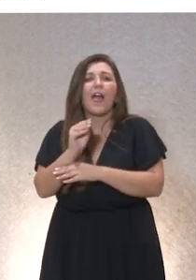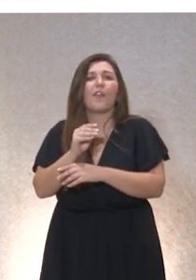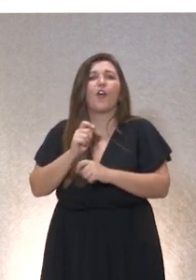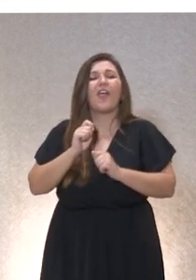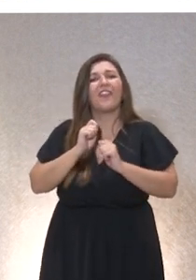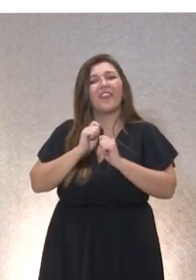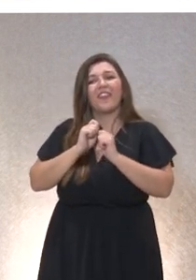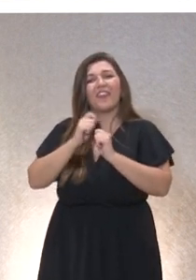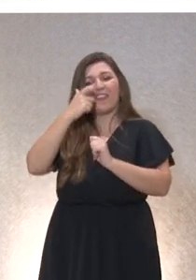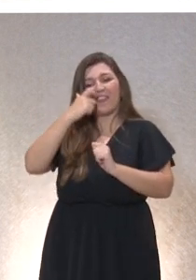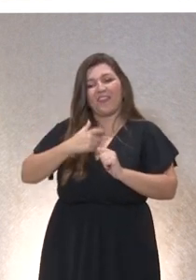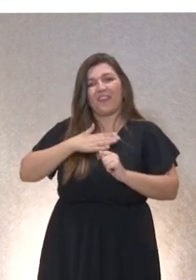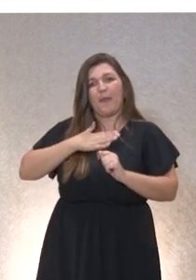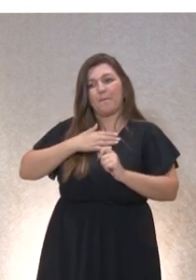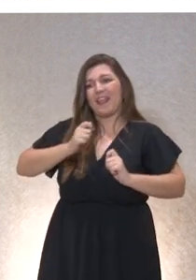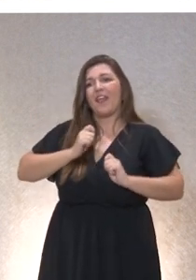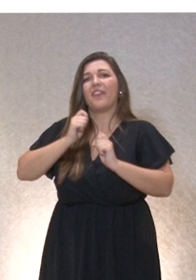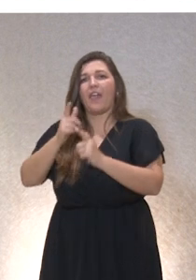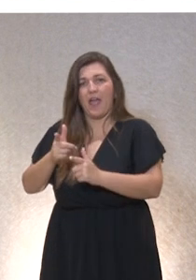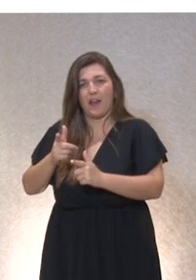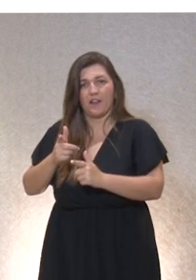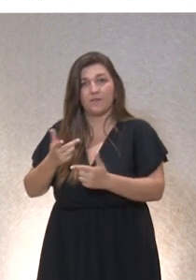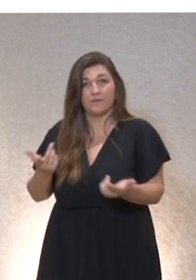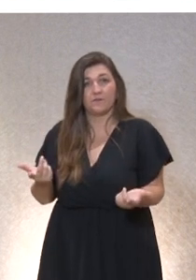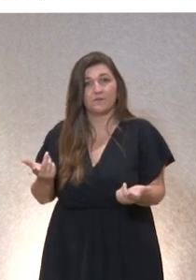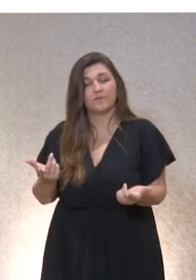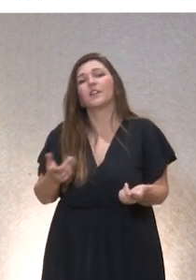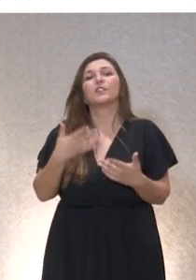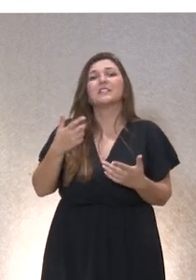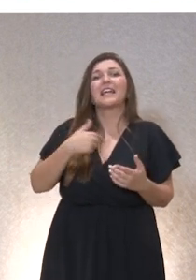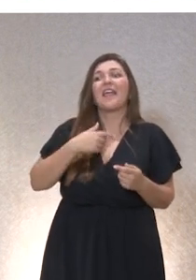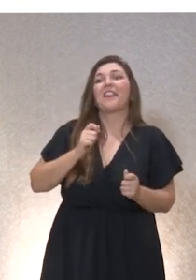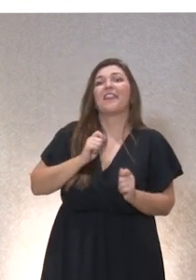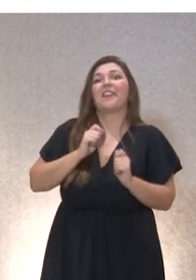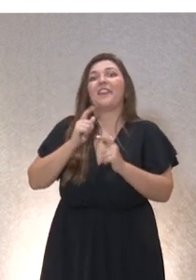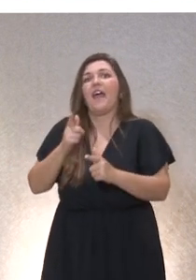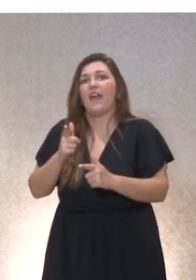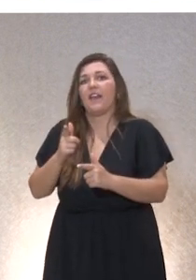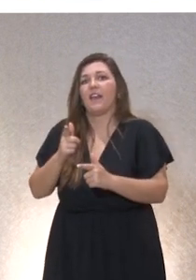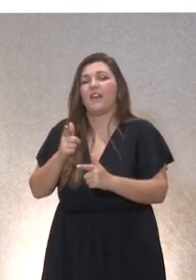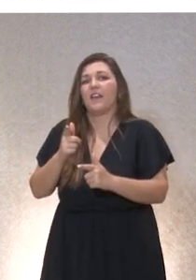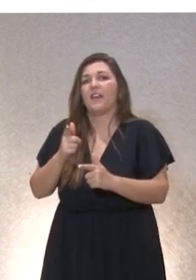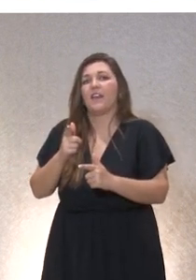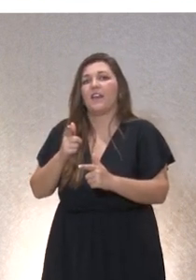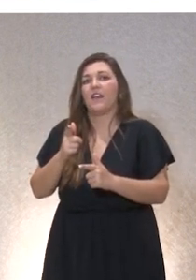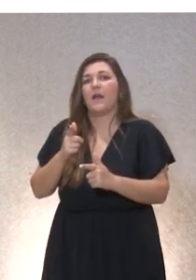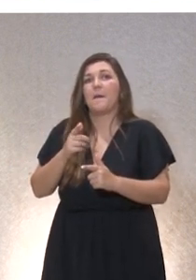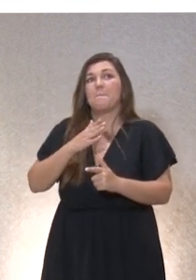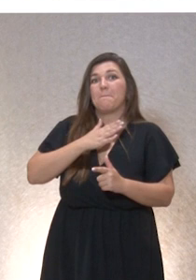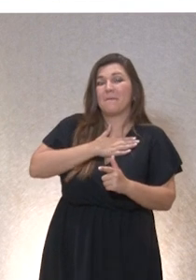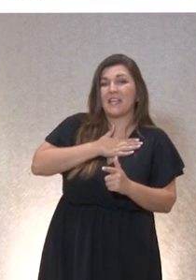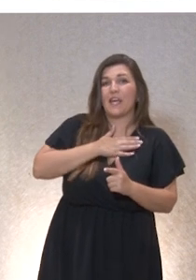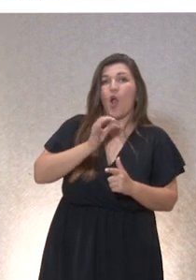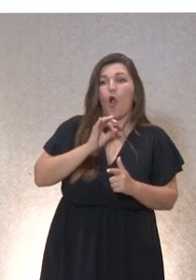de sí. La distinción entre dar de mí y dar de sí es